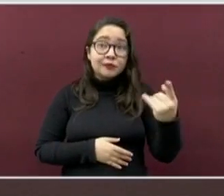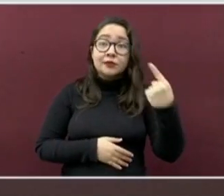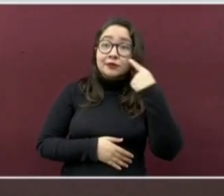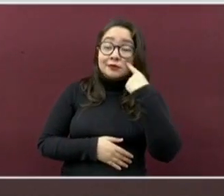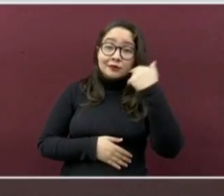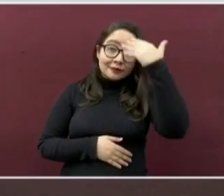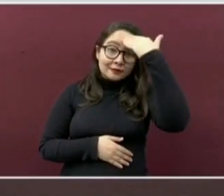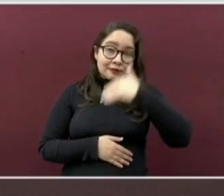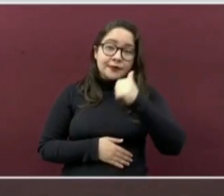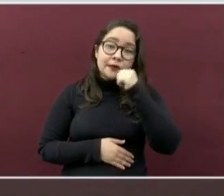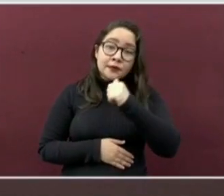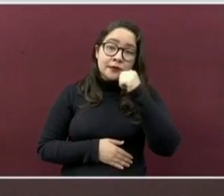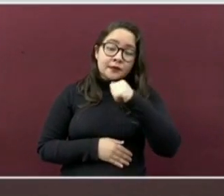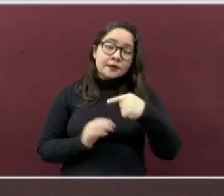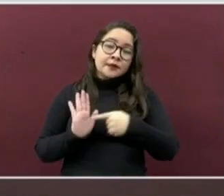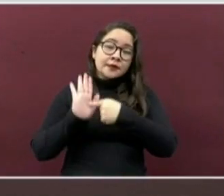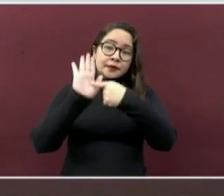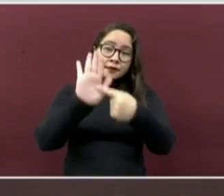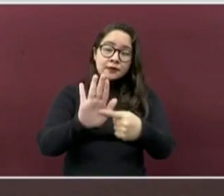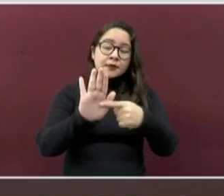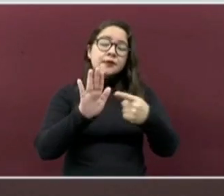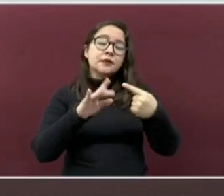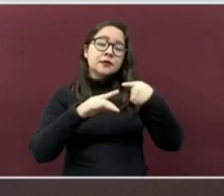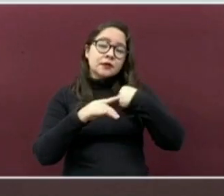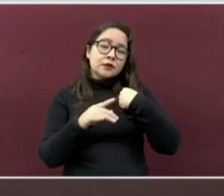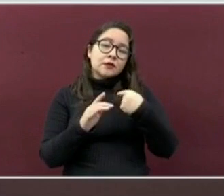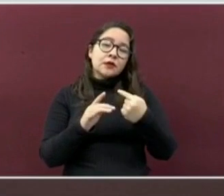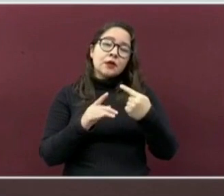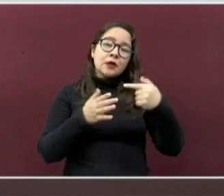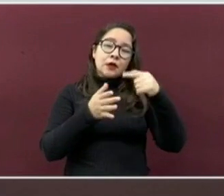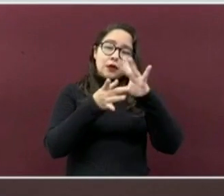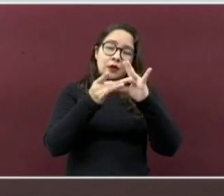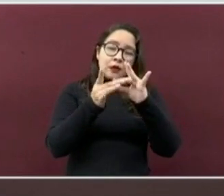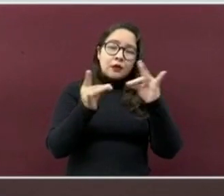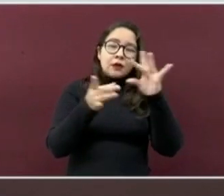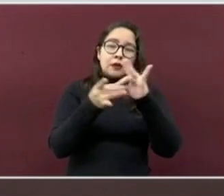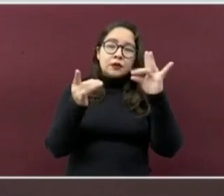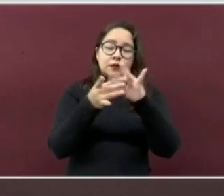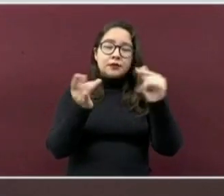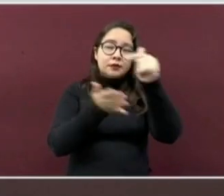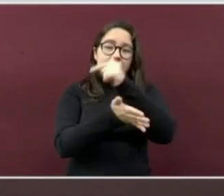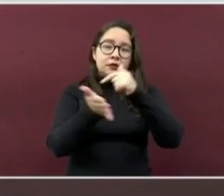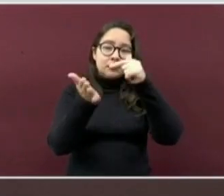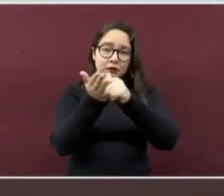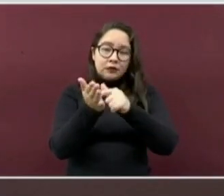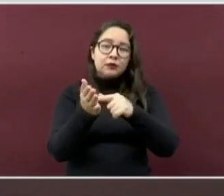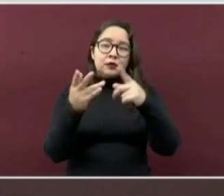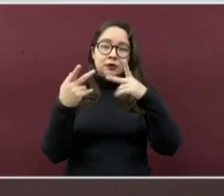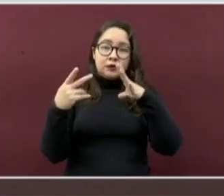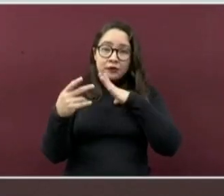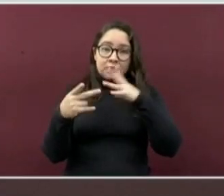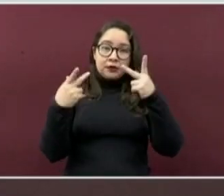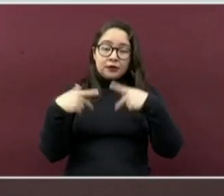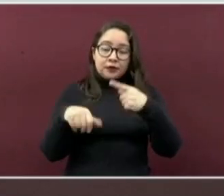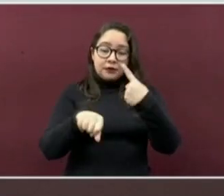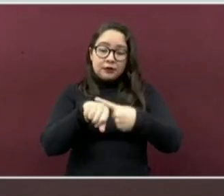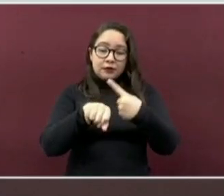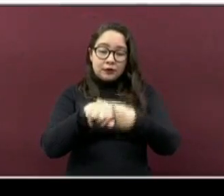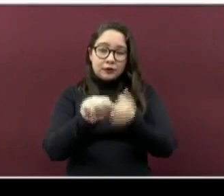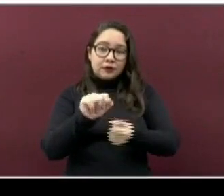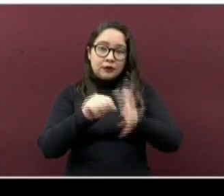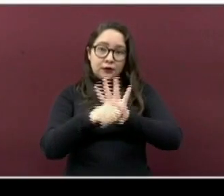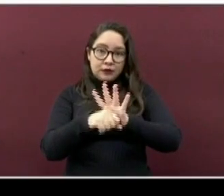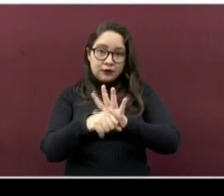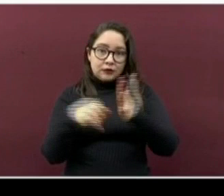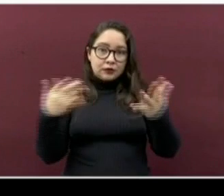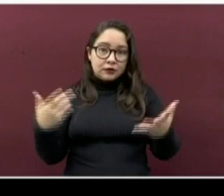las noches, les muestro los diferentes municipios en donde se están identificando los pacientes actuales. En mención,